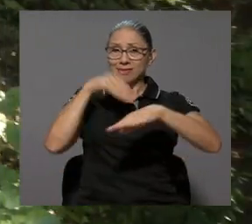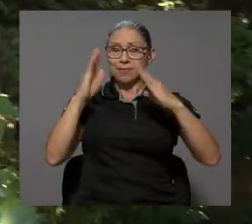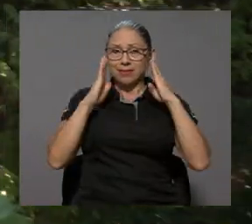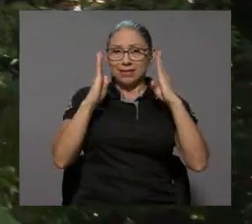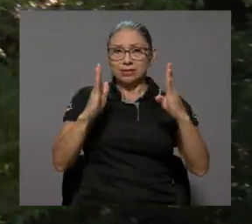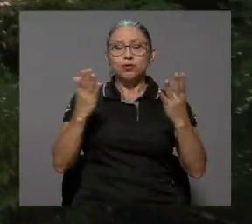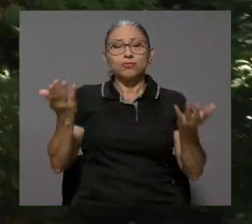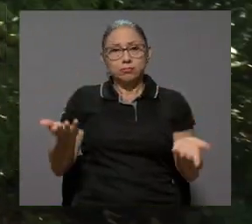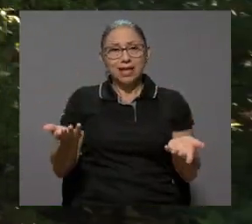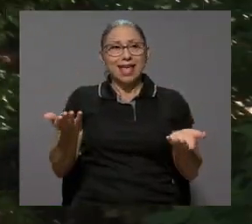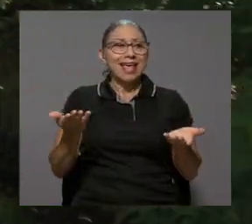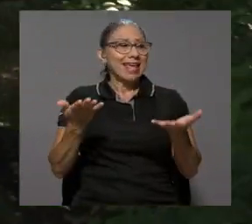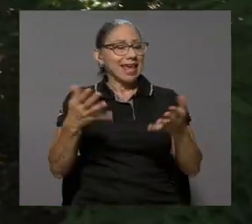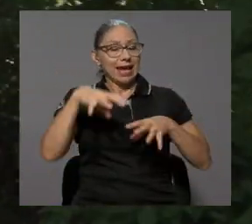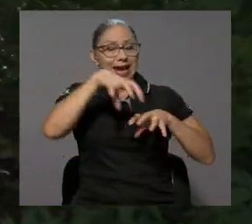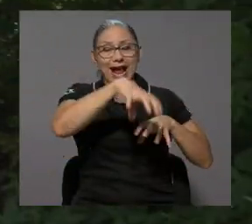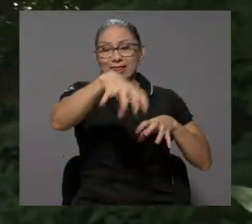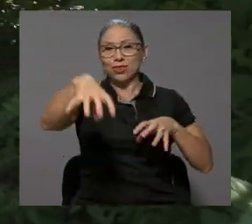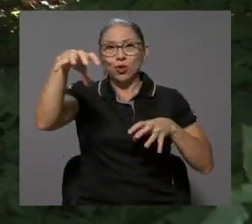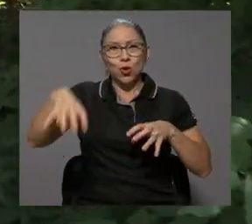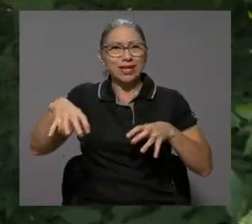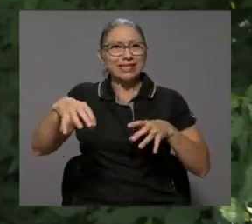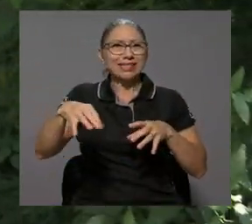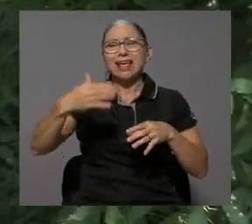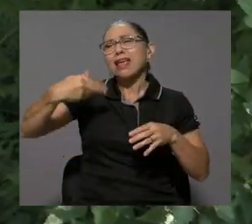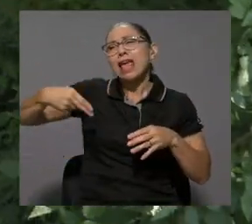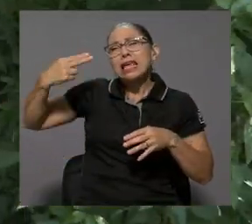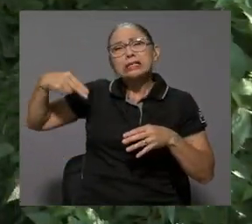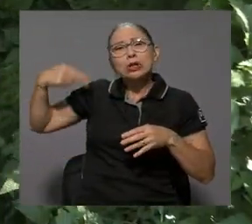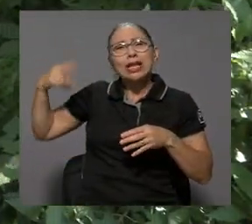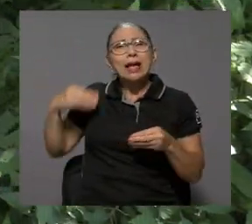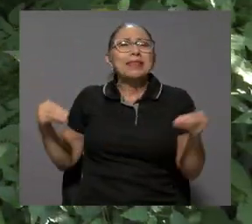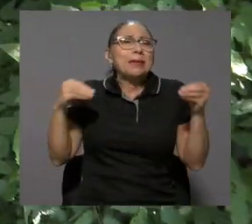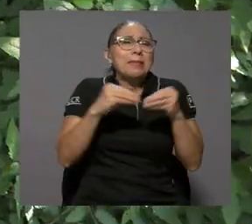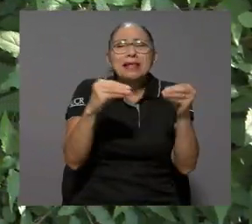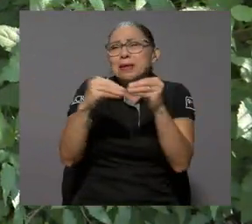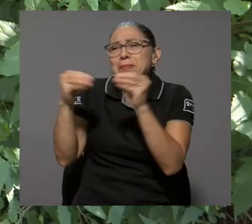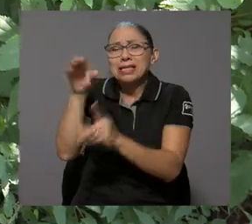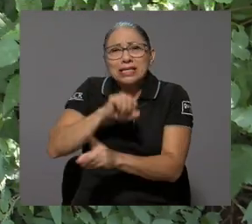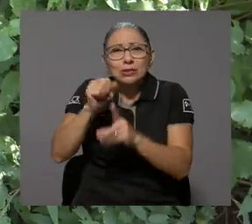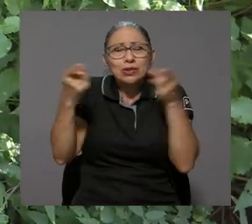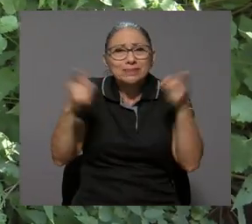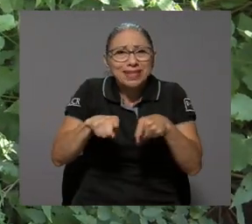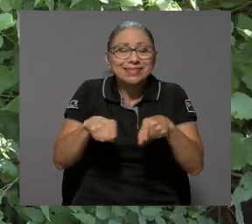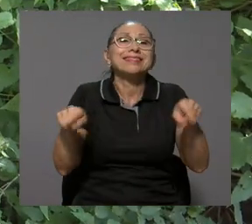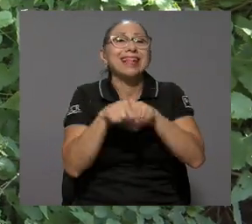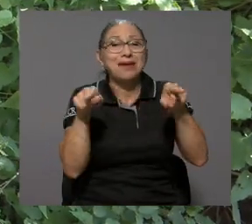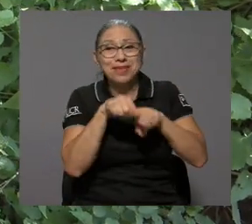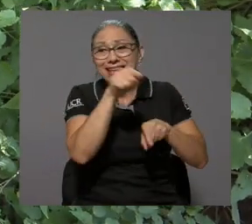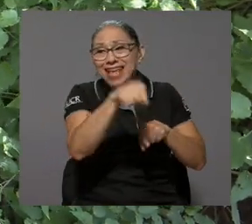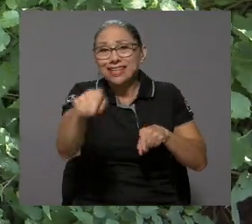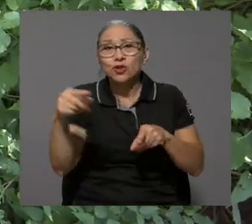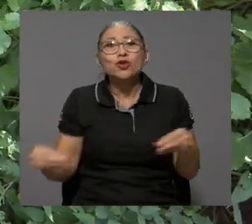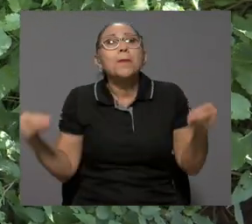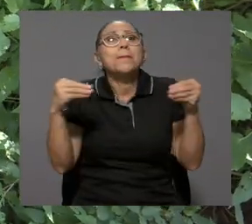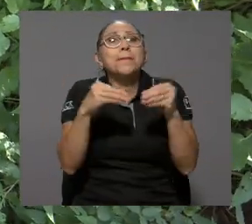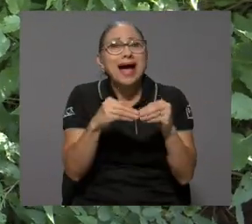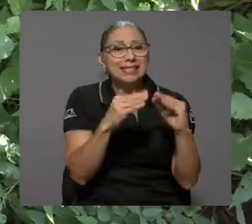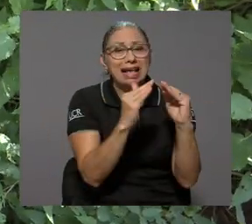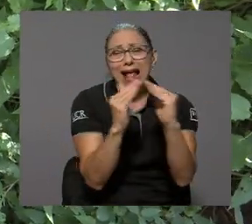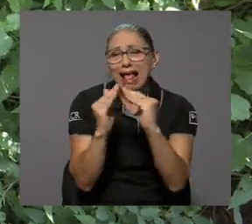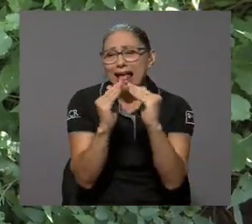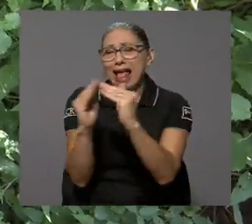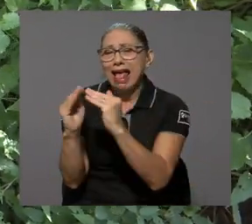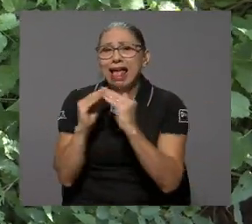llamar la atención de que los cantones que históricamente tienen más cantidad de desastres son también los que tienen más proporción de